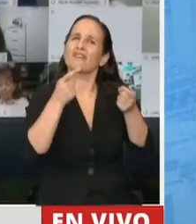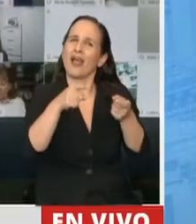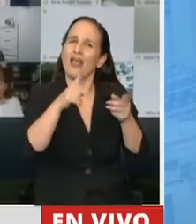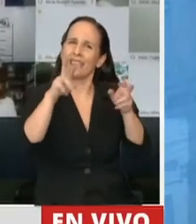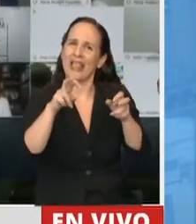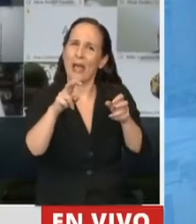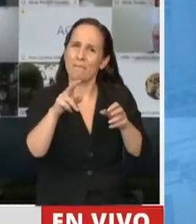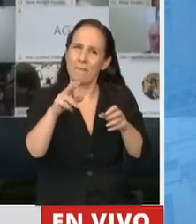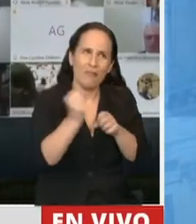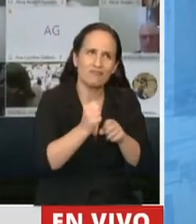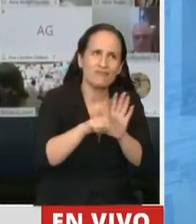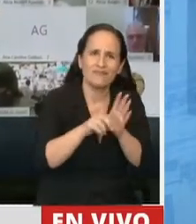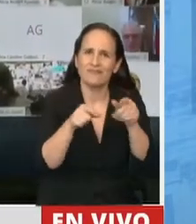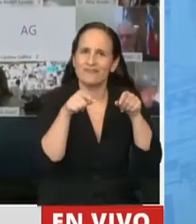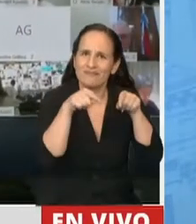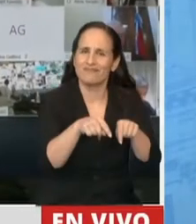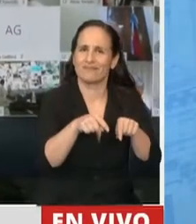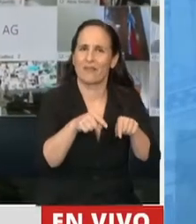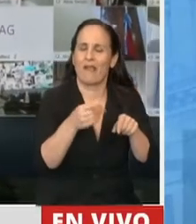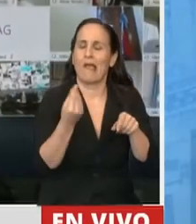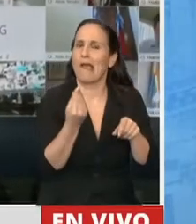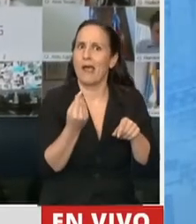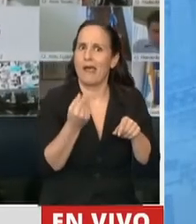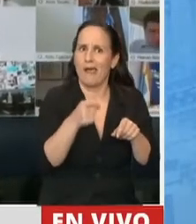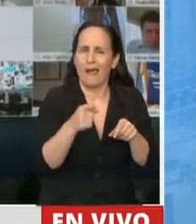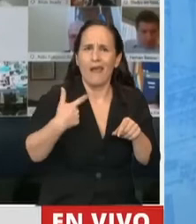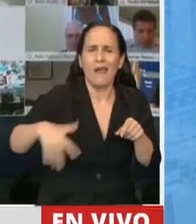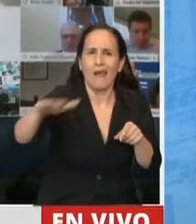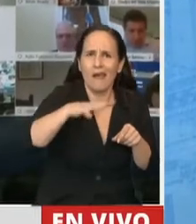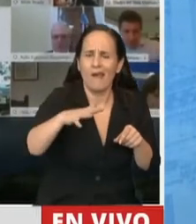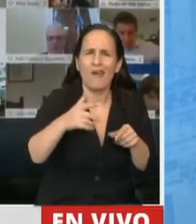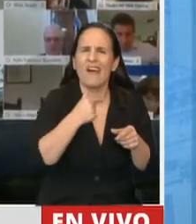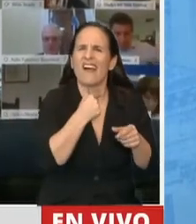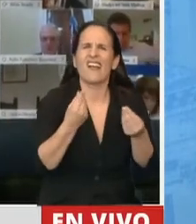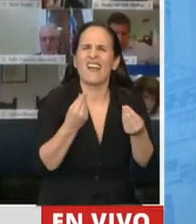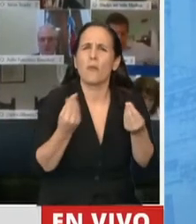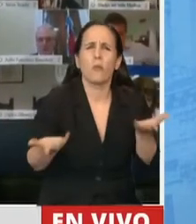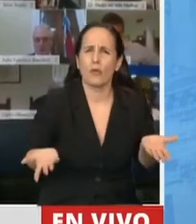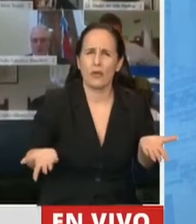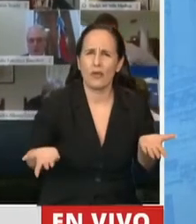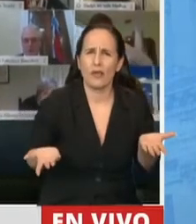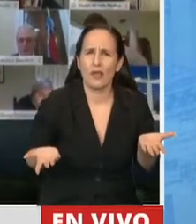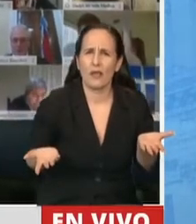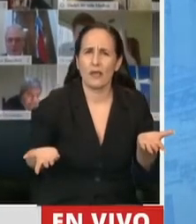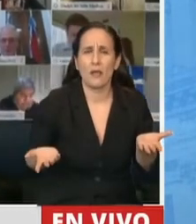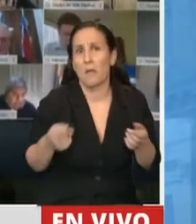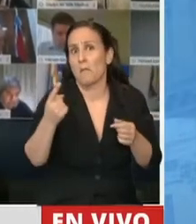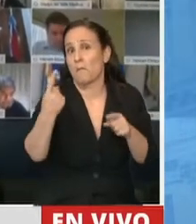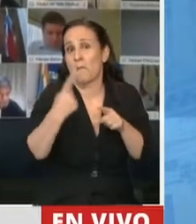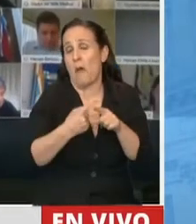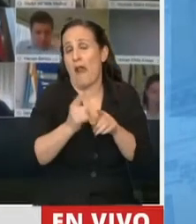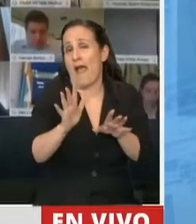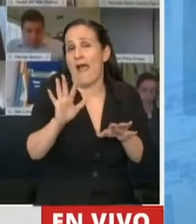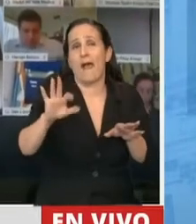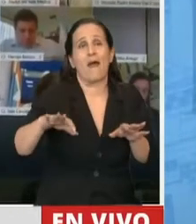y de que el interés social por que este tema esté regulado tiene que ver con todos los actores de la vida